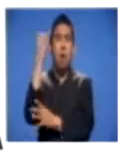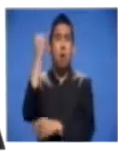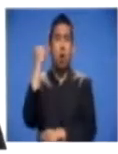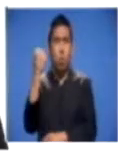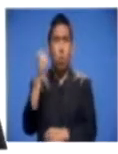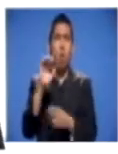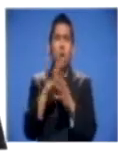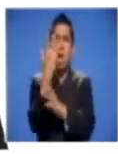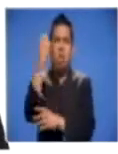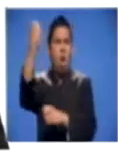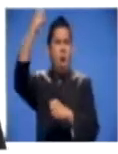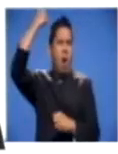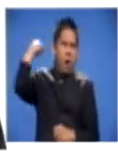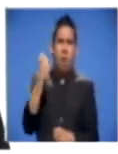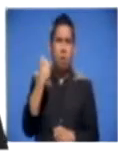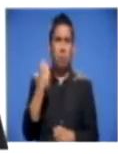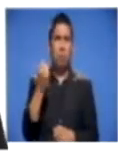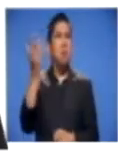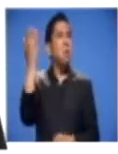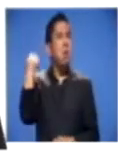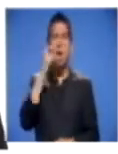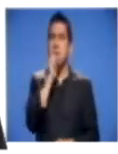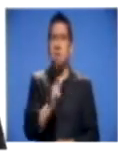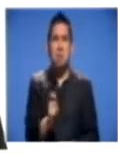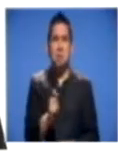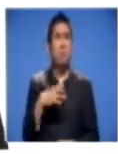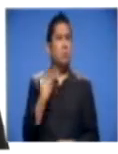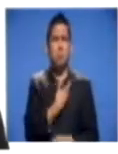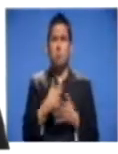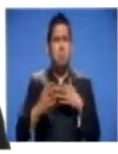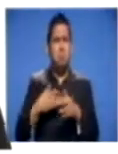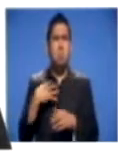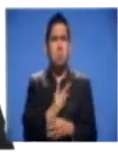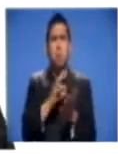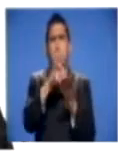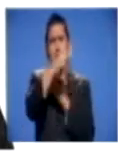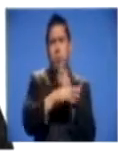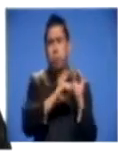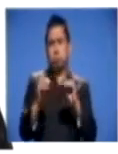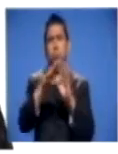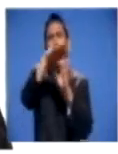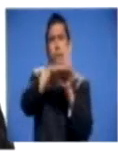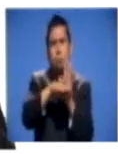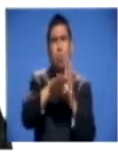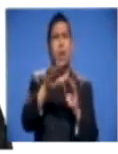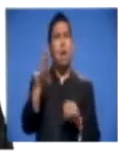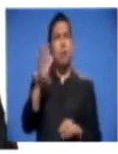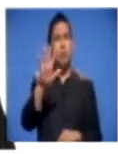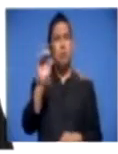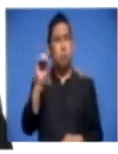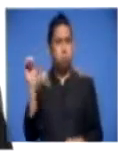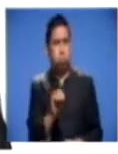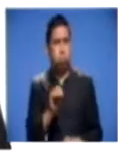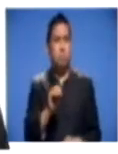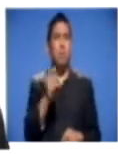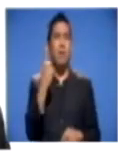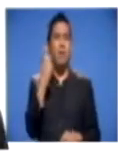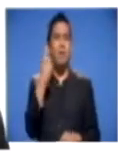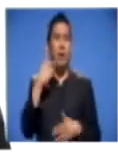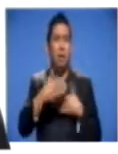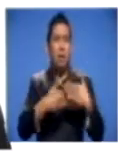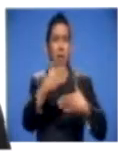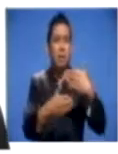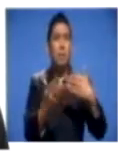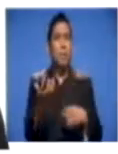duras. Nosotros hemos logrado reducir los hemocidios a la mitad pero sabemos que hay mucho por hacer para brindarles